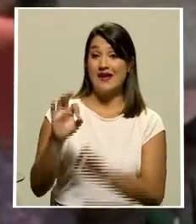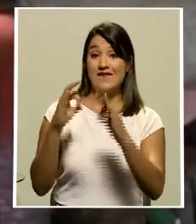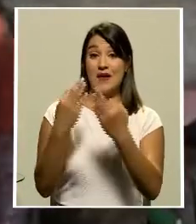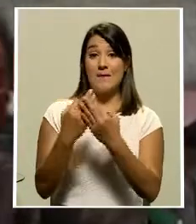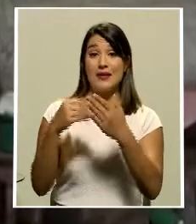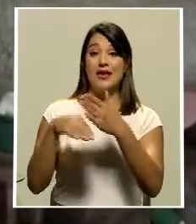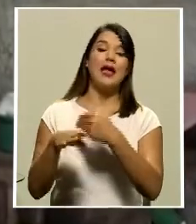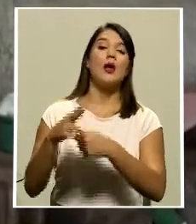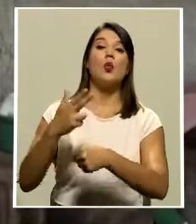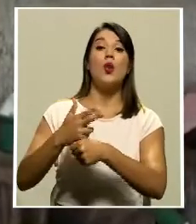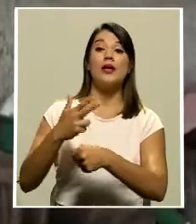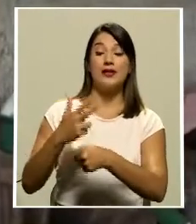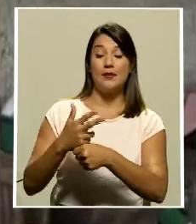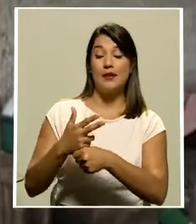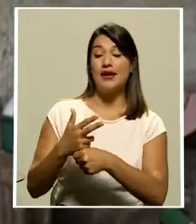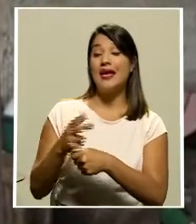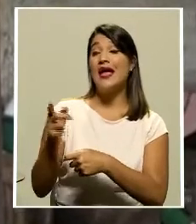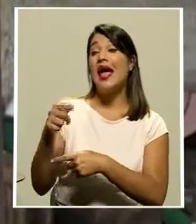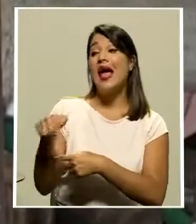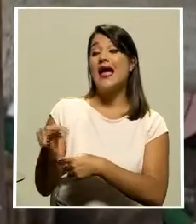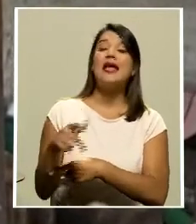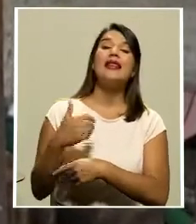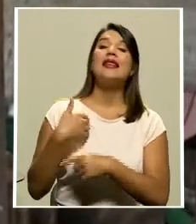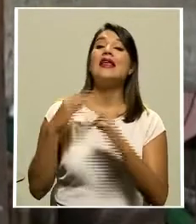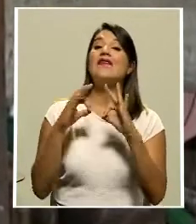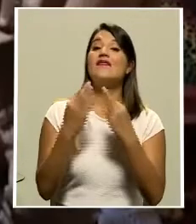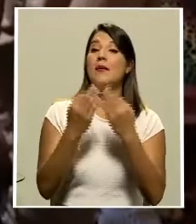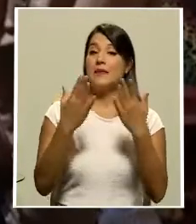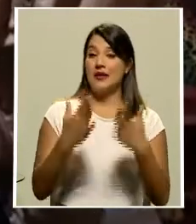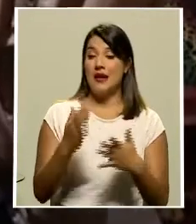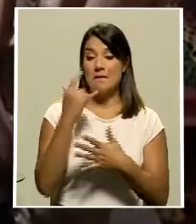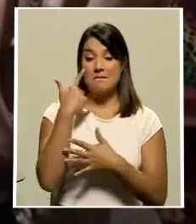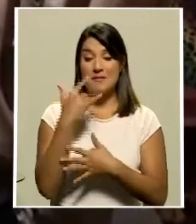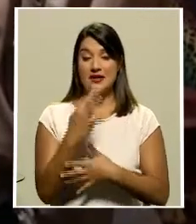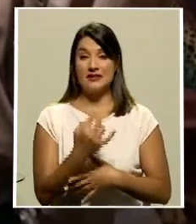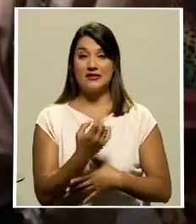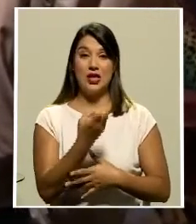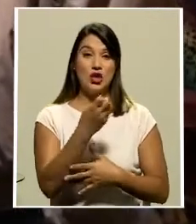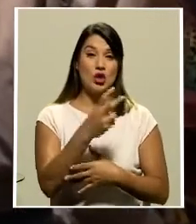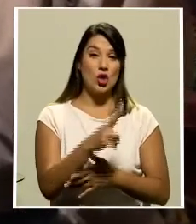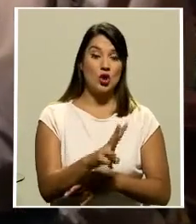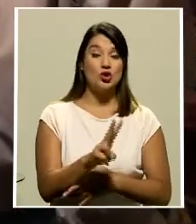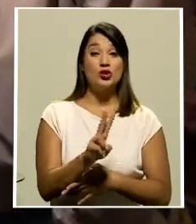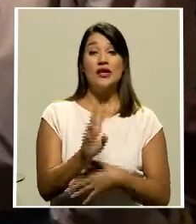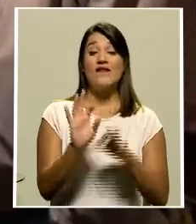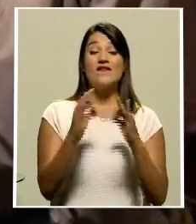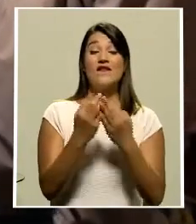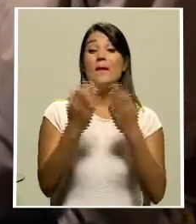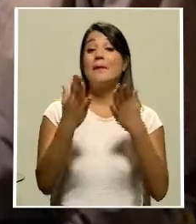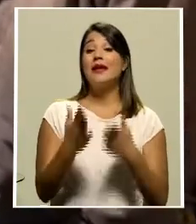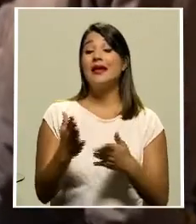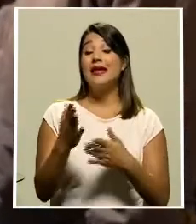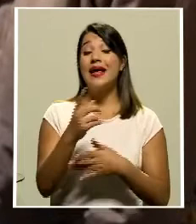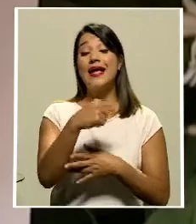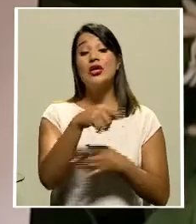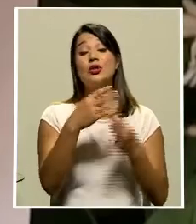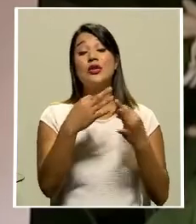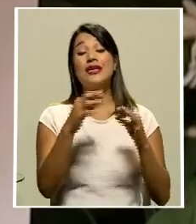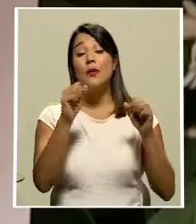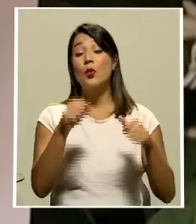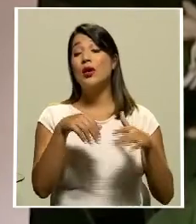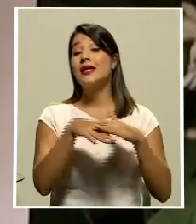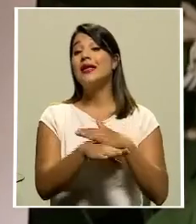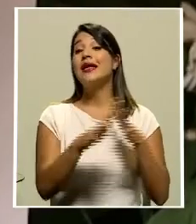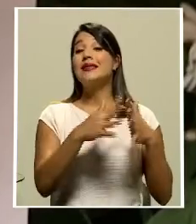oeste indígena creen que entre las víctimas de la matanza podrían estar al menos una docena de sus allegados que trataban de entrar en Estados Unidos